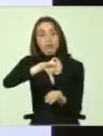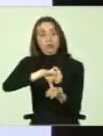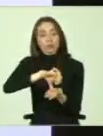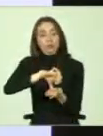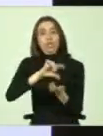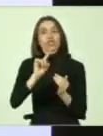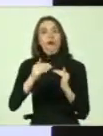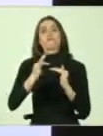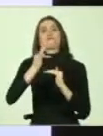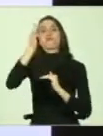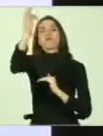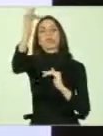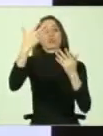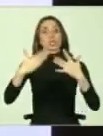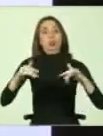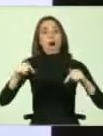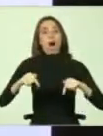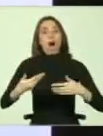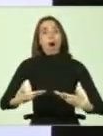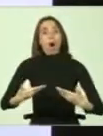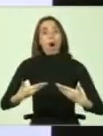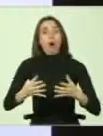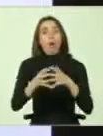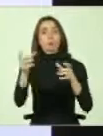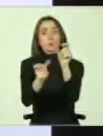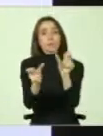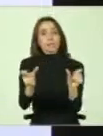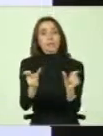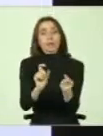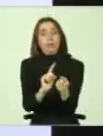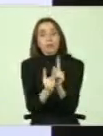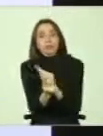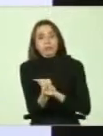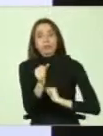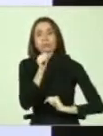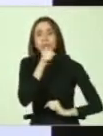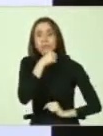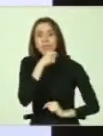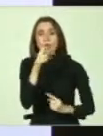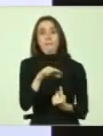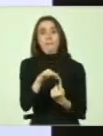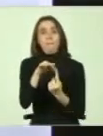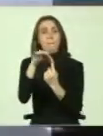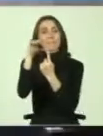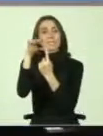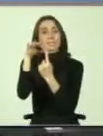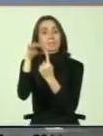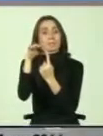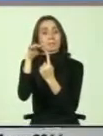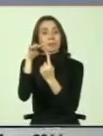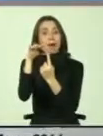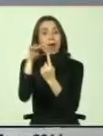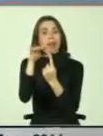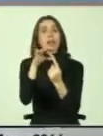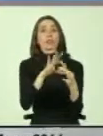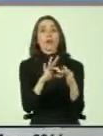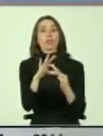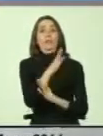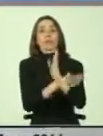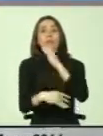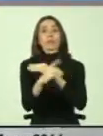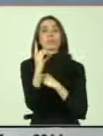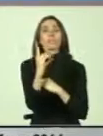no es que venga, ya llegó. Y, por tanto, eso significa, dado que la principal causa de discapacidad